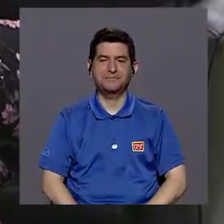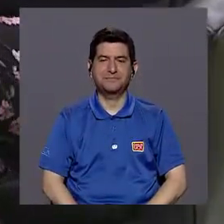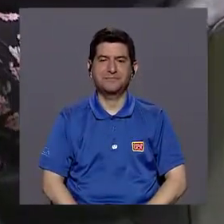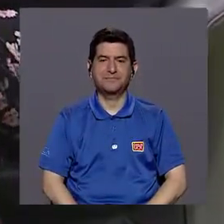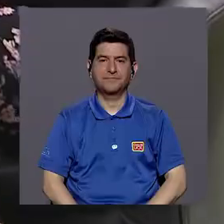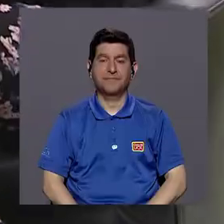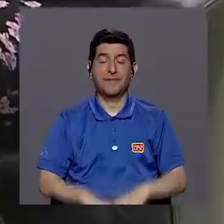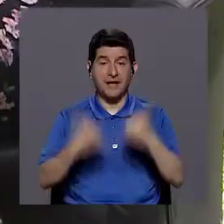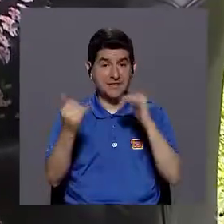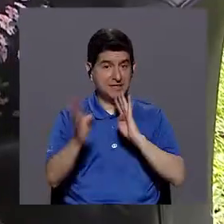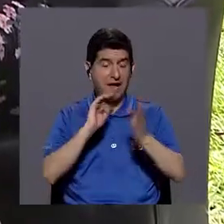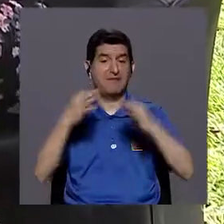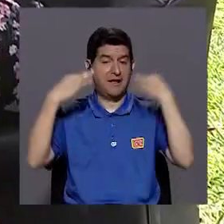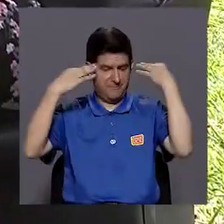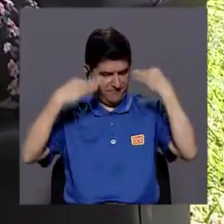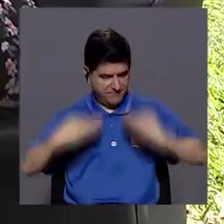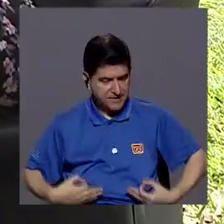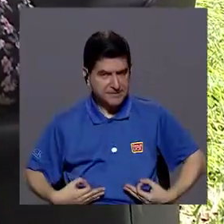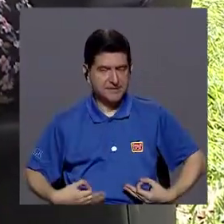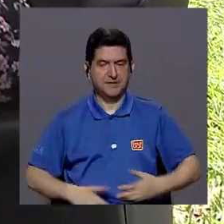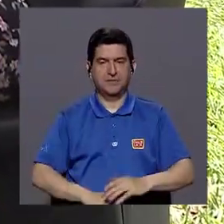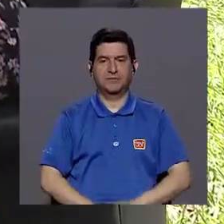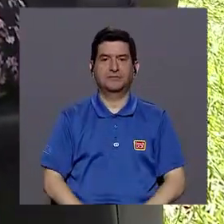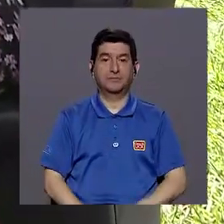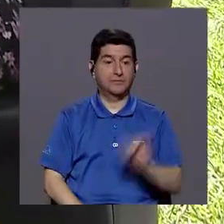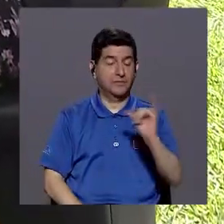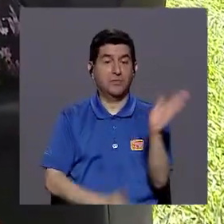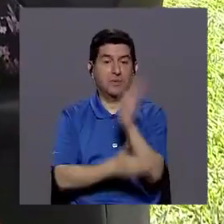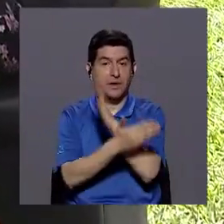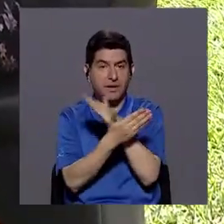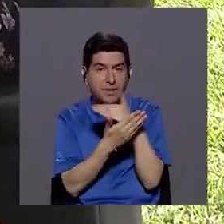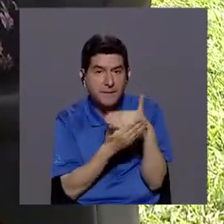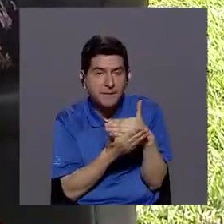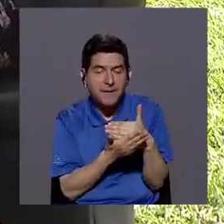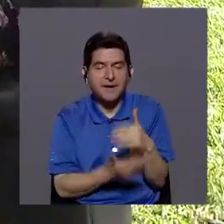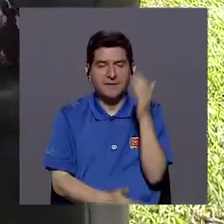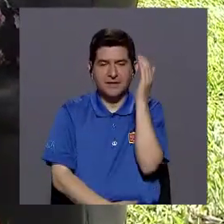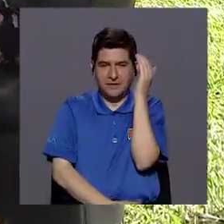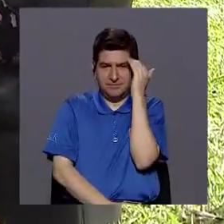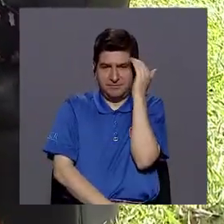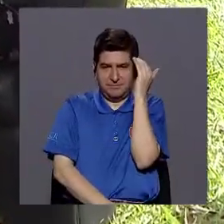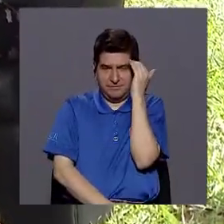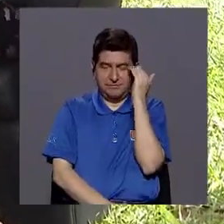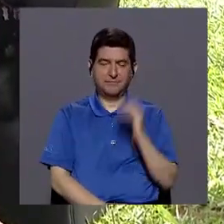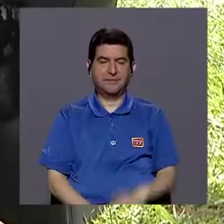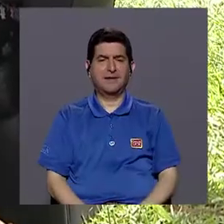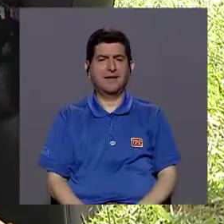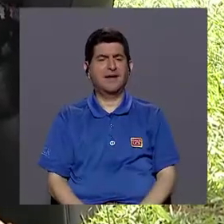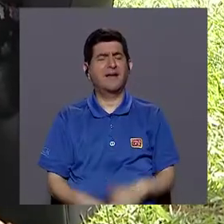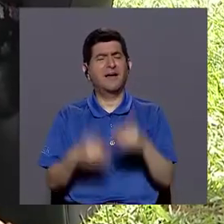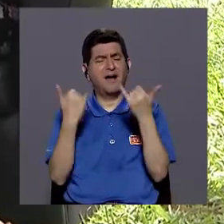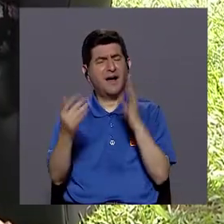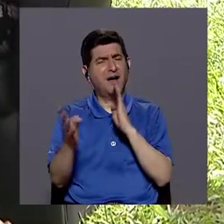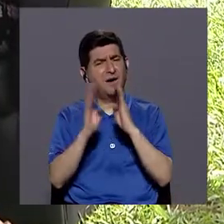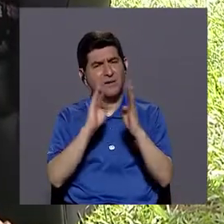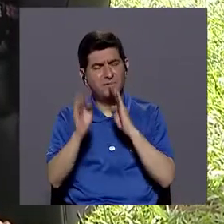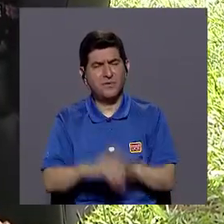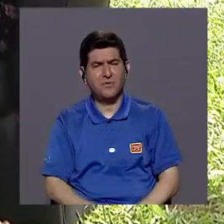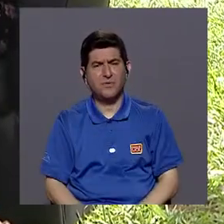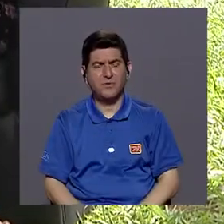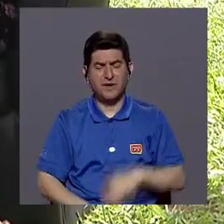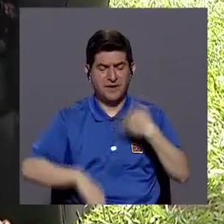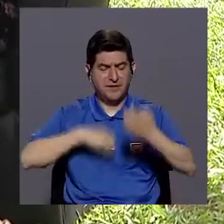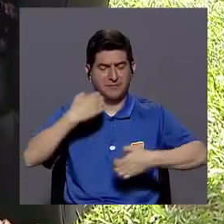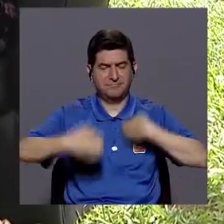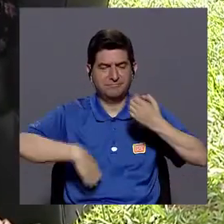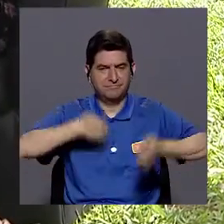Gloriana, ya hablamos de lo físico un poquito, hablamos de la parte cognitiva y ahora quisiera conversar acerca de